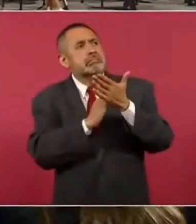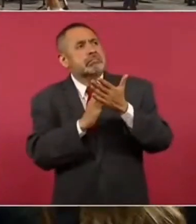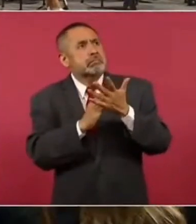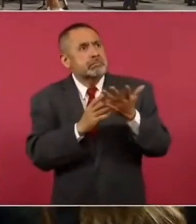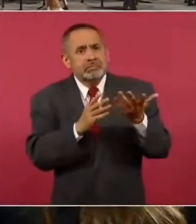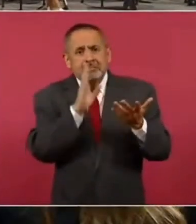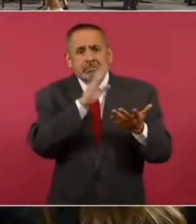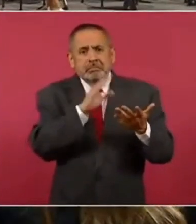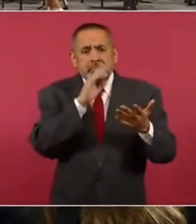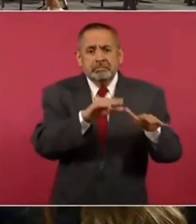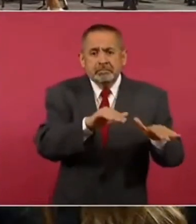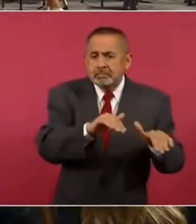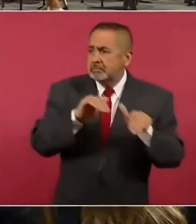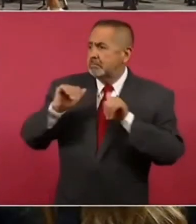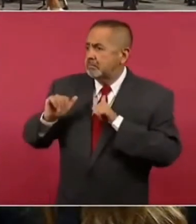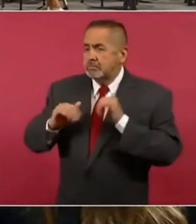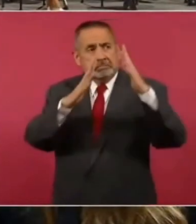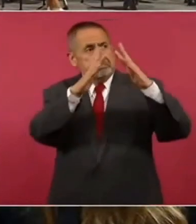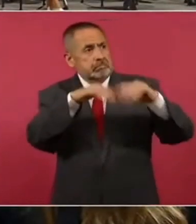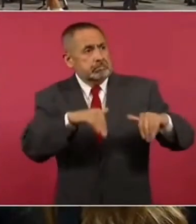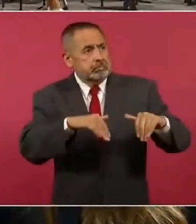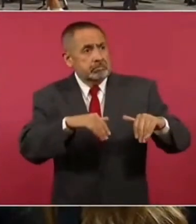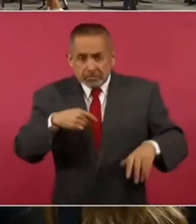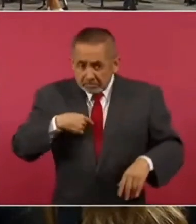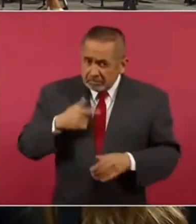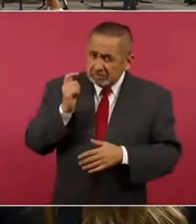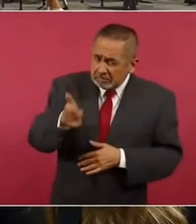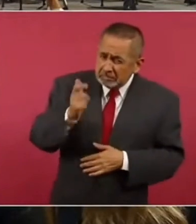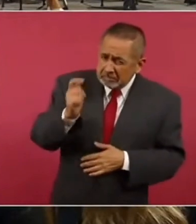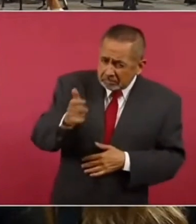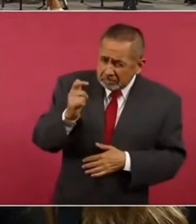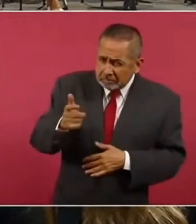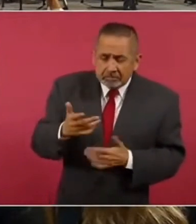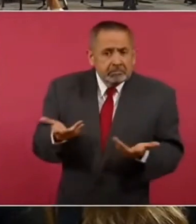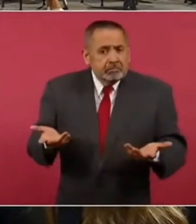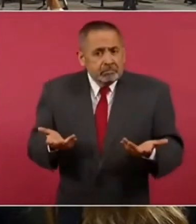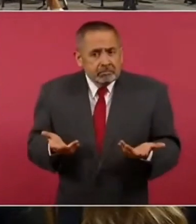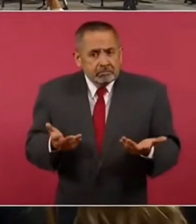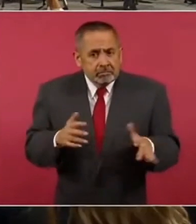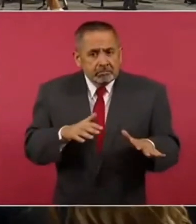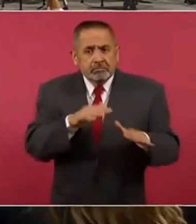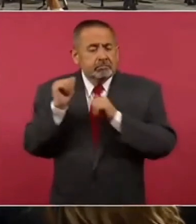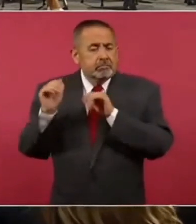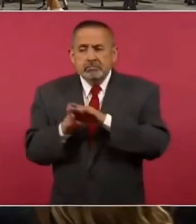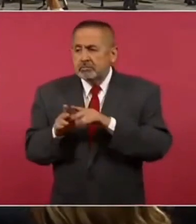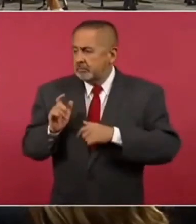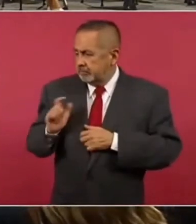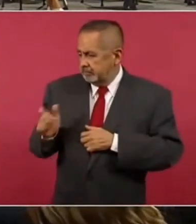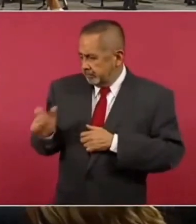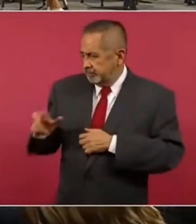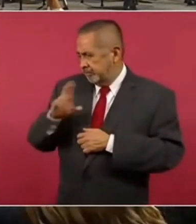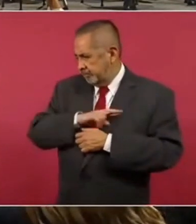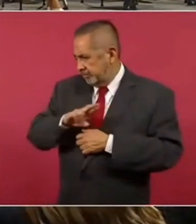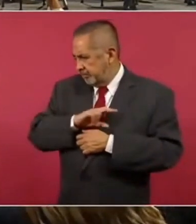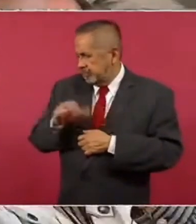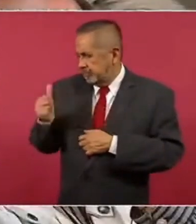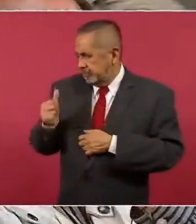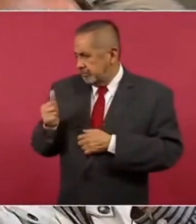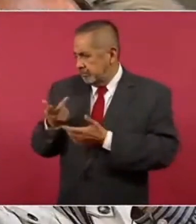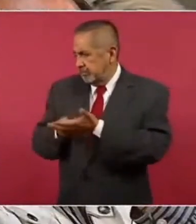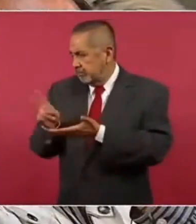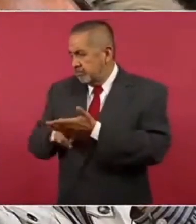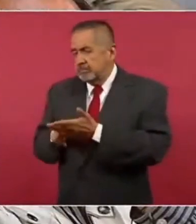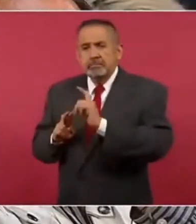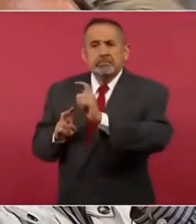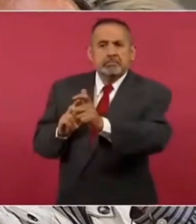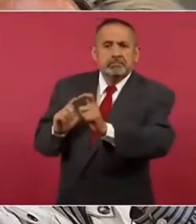que te tienes que salir porque se te va a venir encima. ¿Y qué hago? Te sales, tienes que pagar y